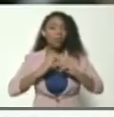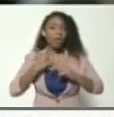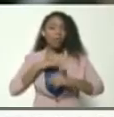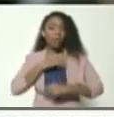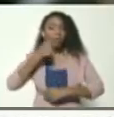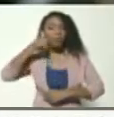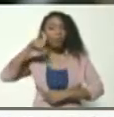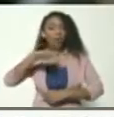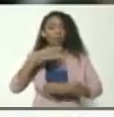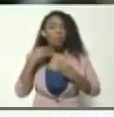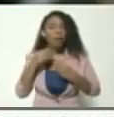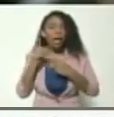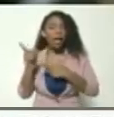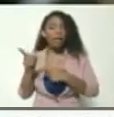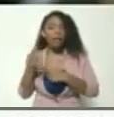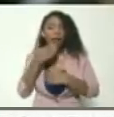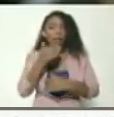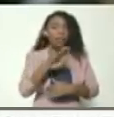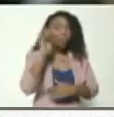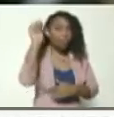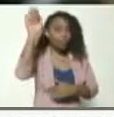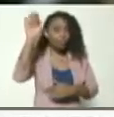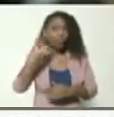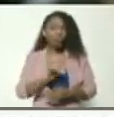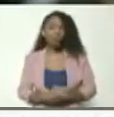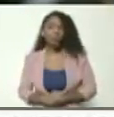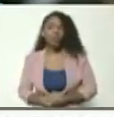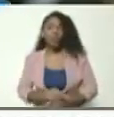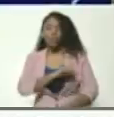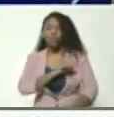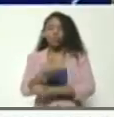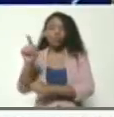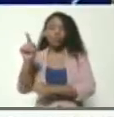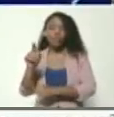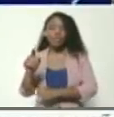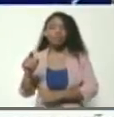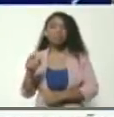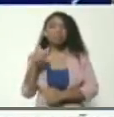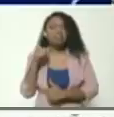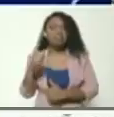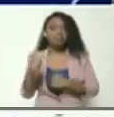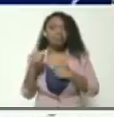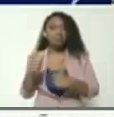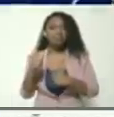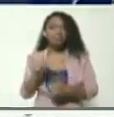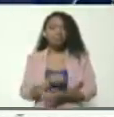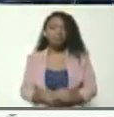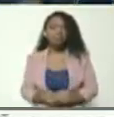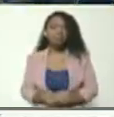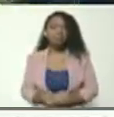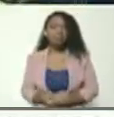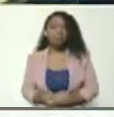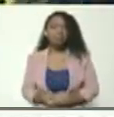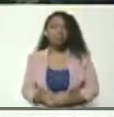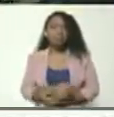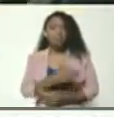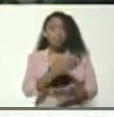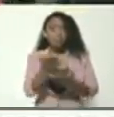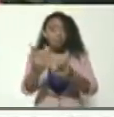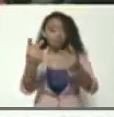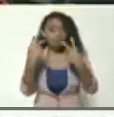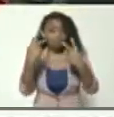nuestro pueblo para esta y las próximas generaciones. ¿Cómo un placer? Me parece muy bien. Fíjense ustedes.